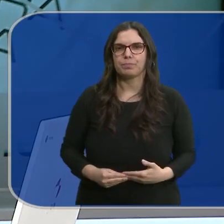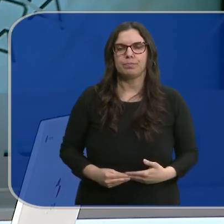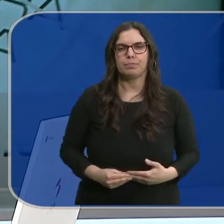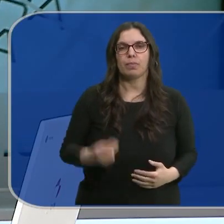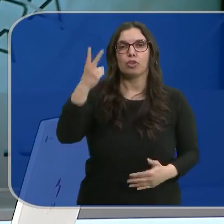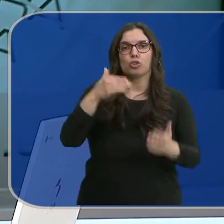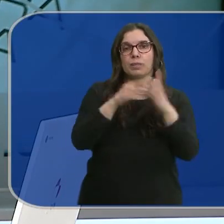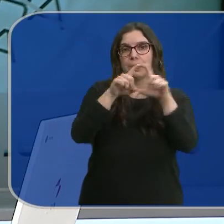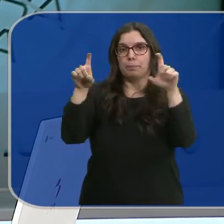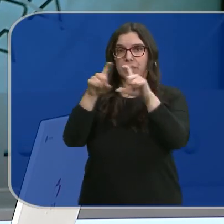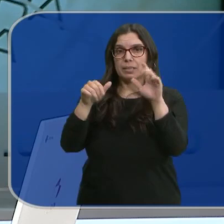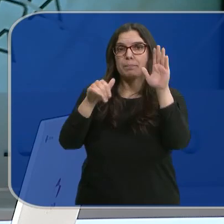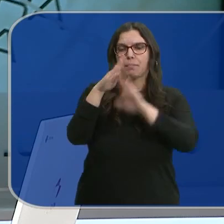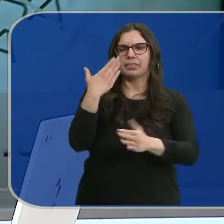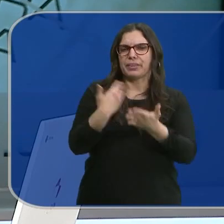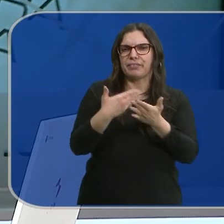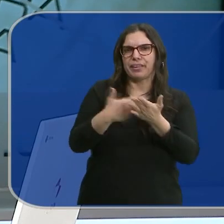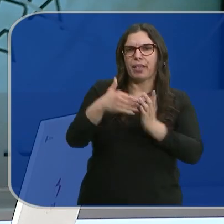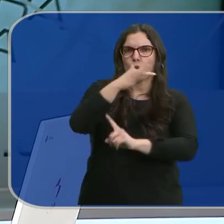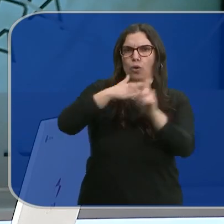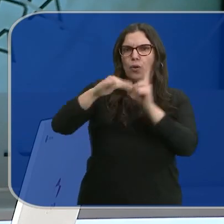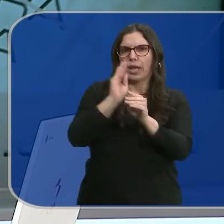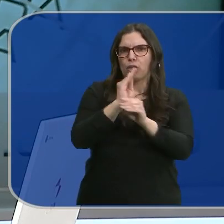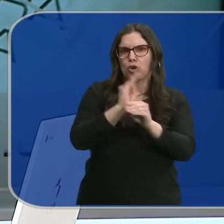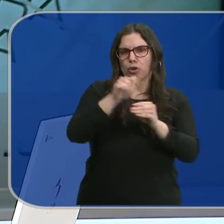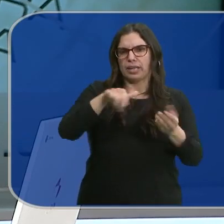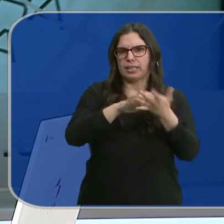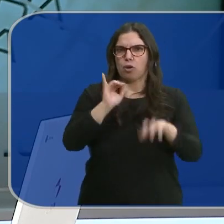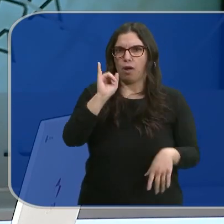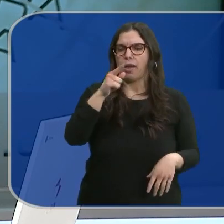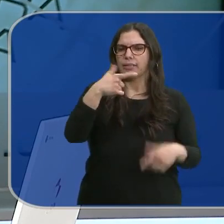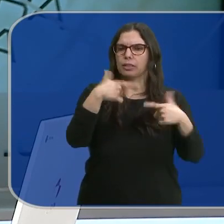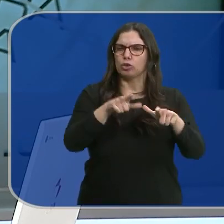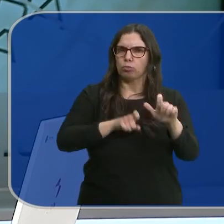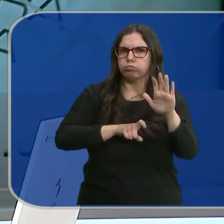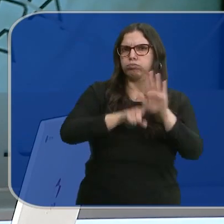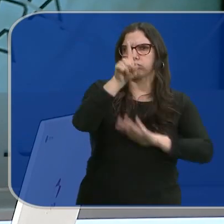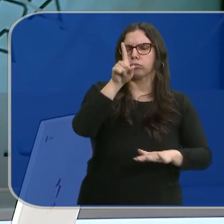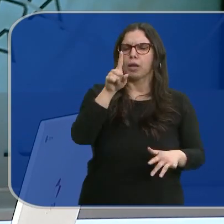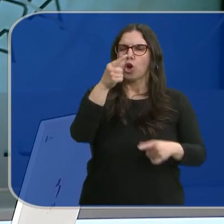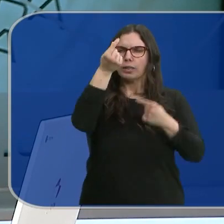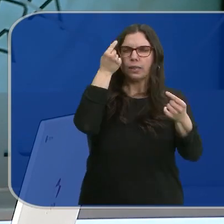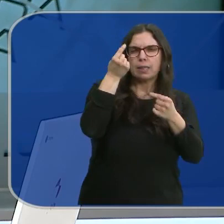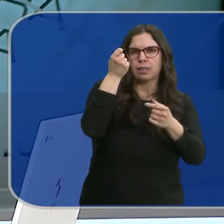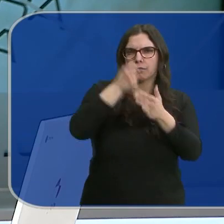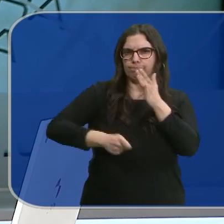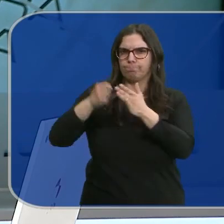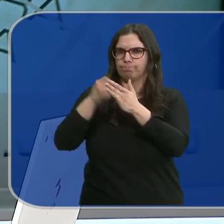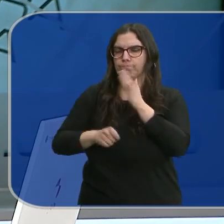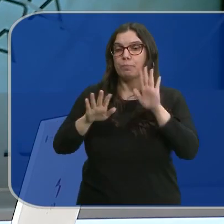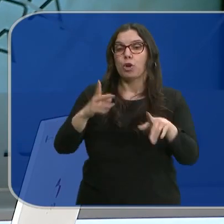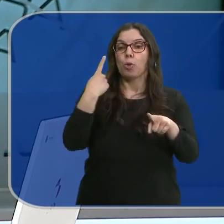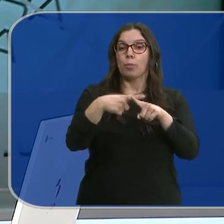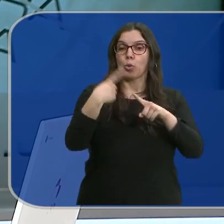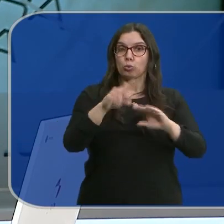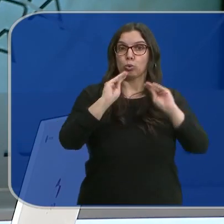Más de 2.000 empresas cuentan con el certificado ecológico en Castilla y León, un sector en auge y que está sometido a un estricto control. No obstante,